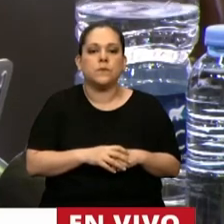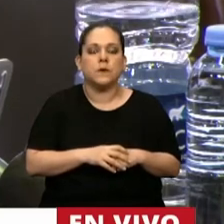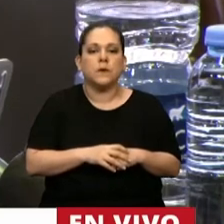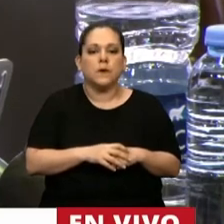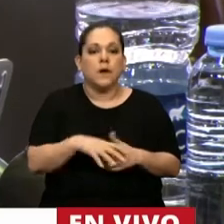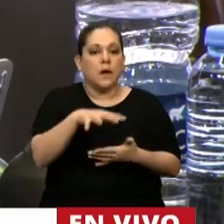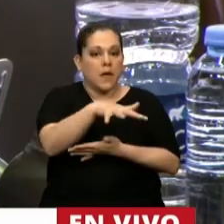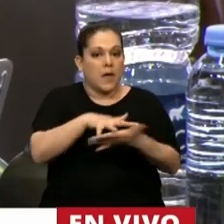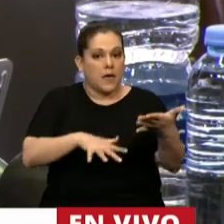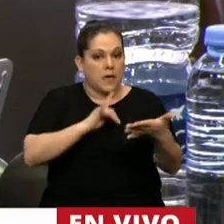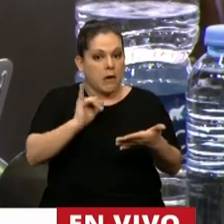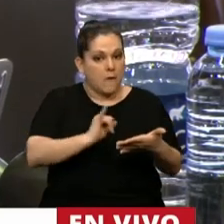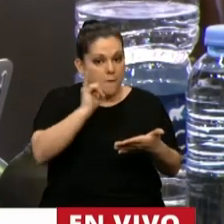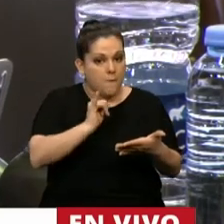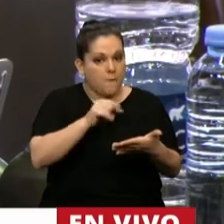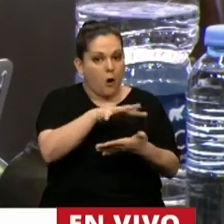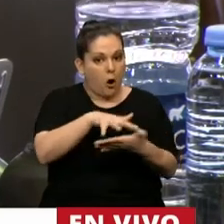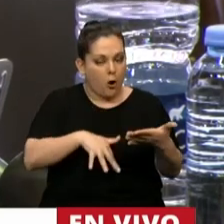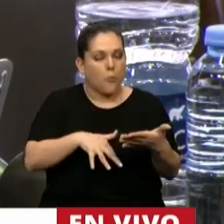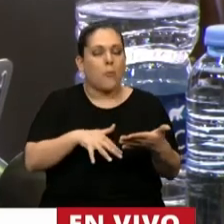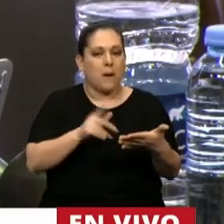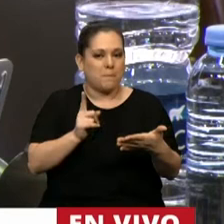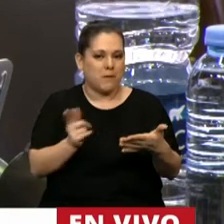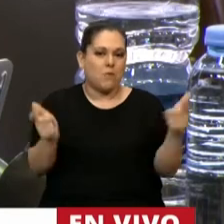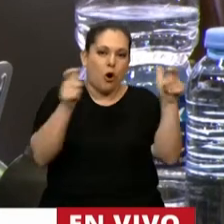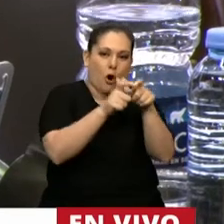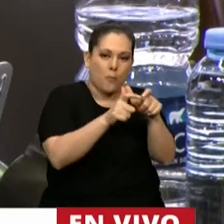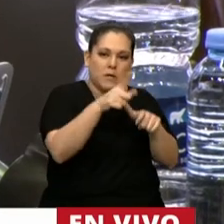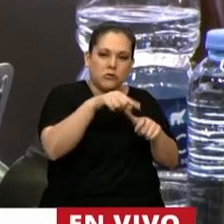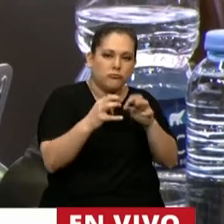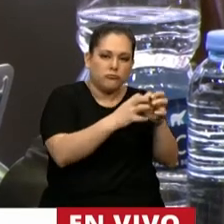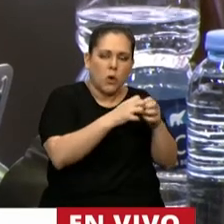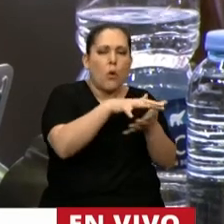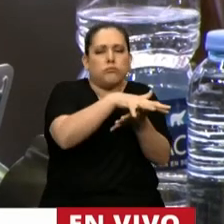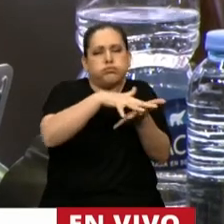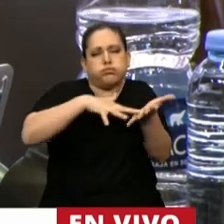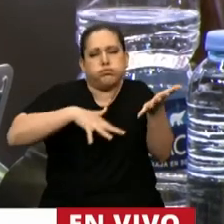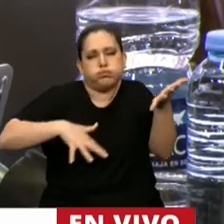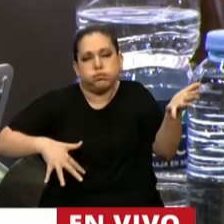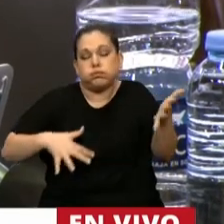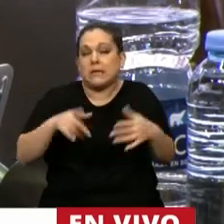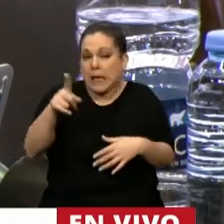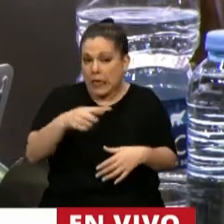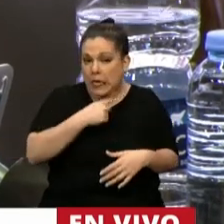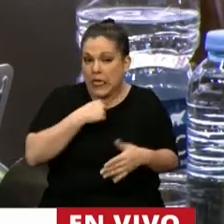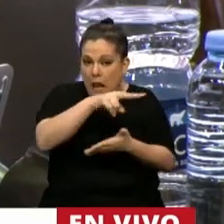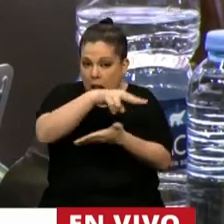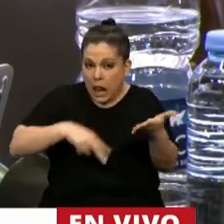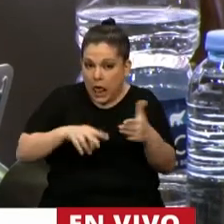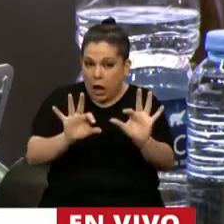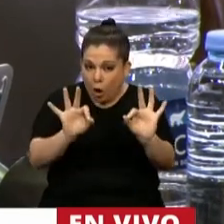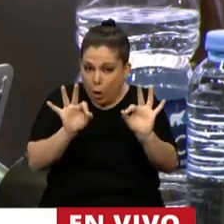El informe que hicimos en la comisión, señor presidente, es un poco extenso. Yo no sé si usted quiere que le dé lectura en la